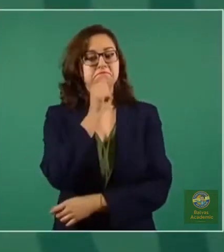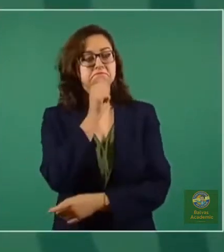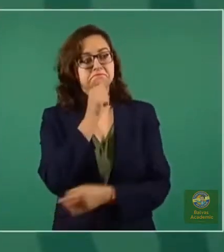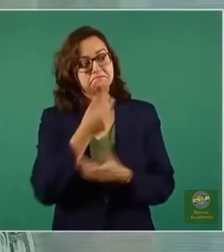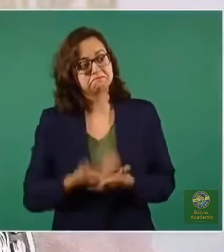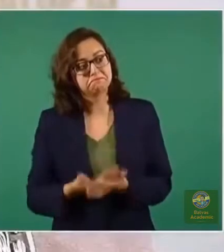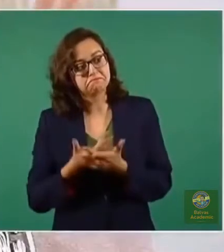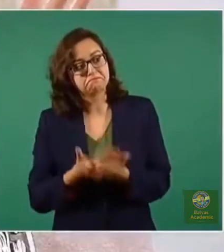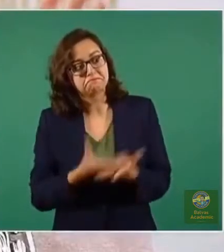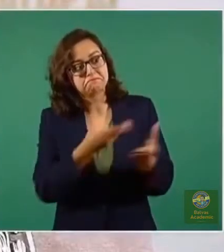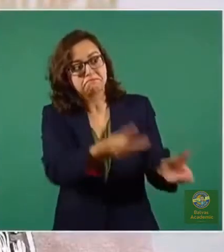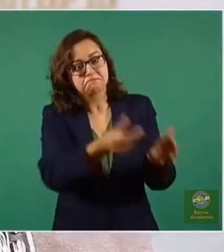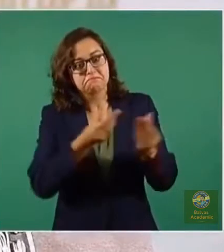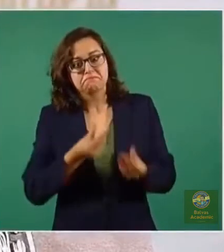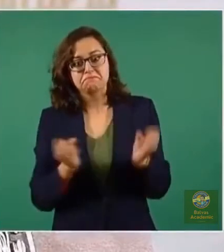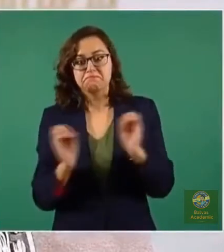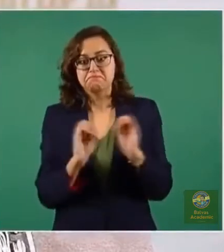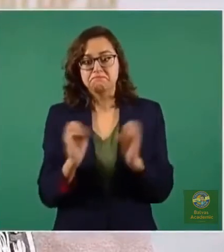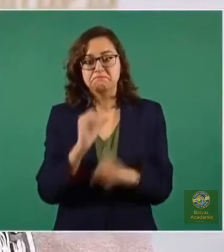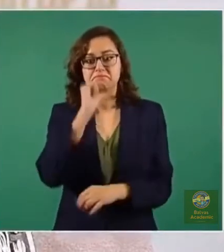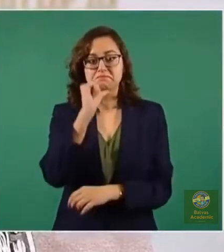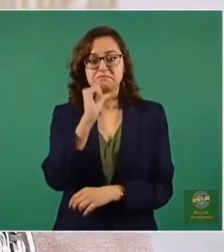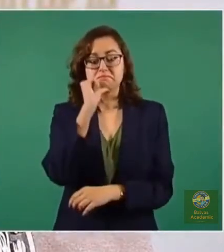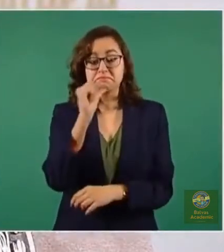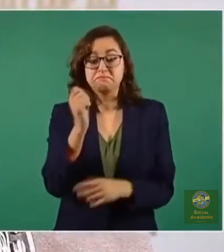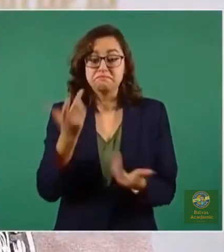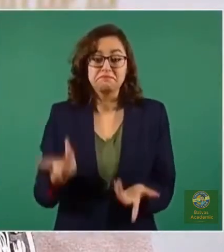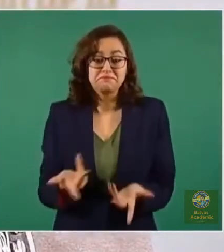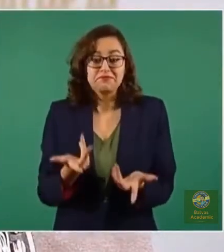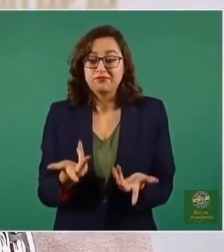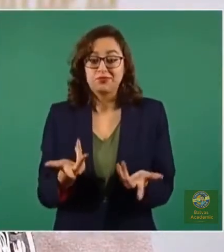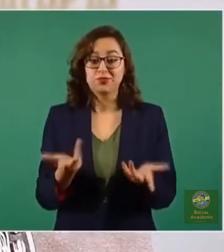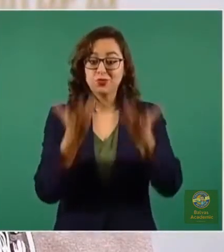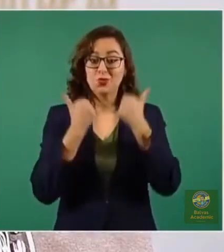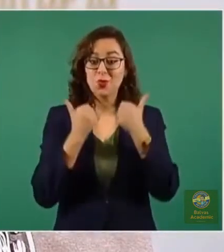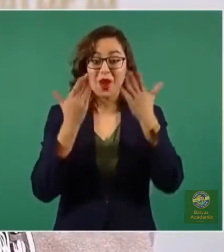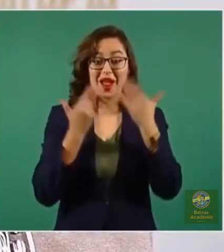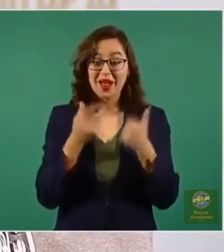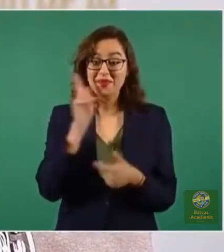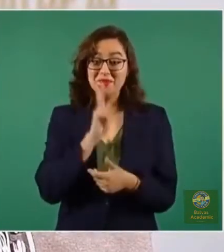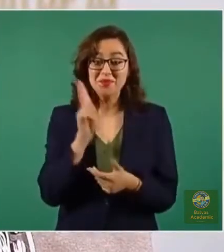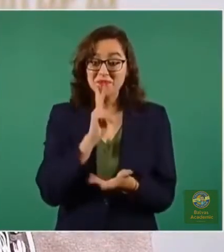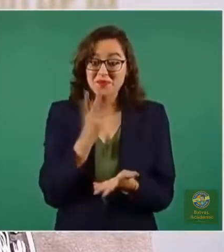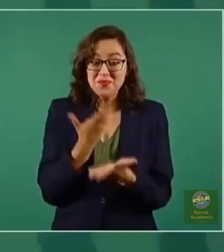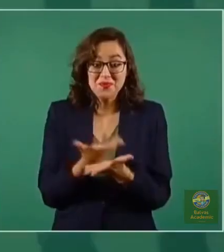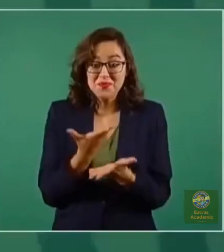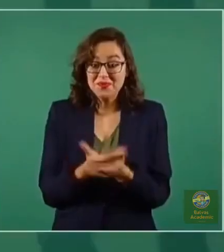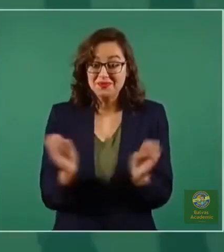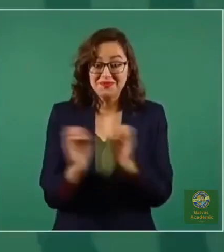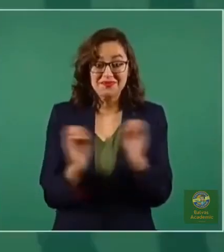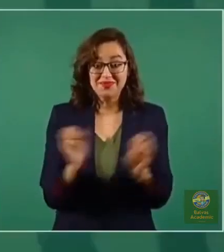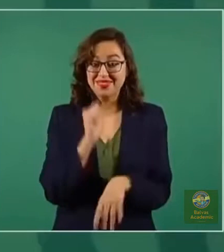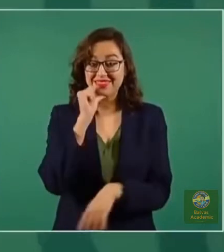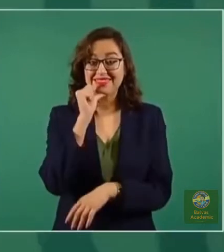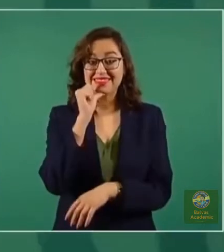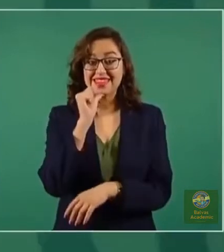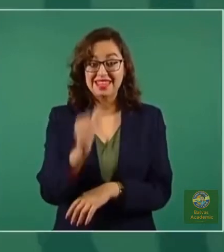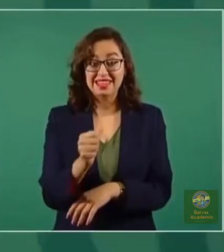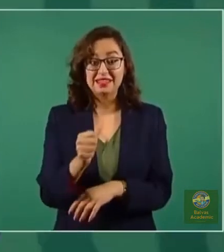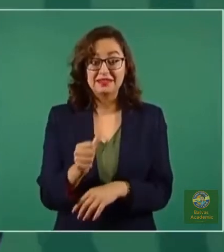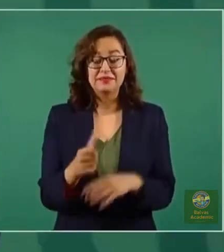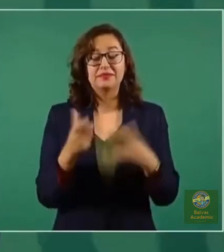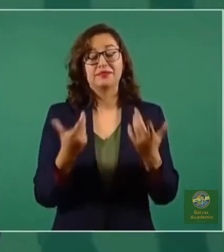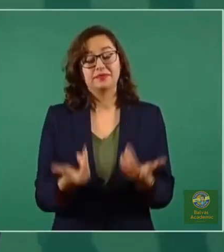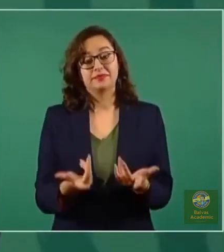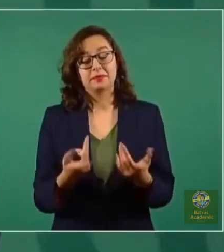técnico y entonces, por lo tanto, no hay ni siquiera elementos de juicio en ese sentido. Y en cambio, los aspectos de